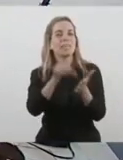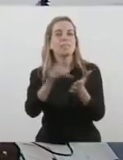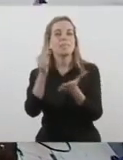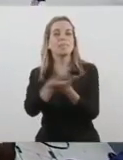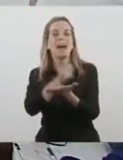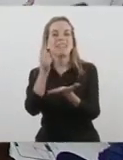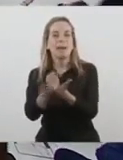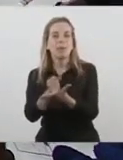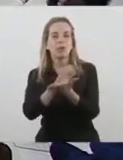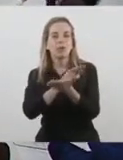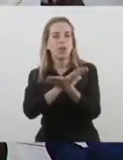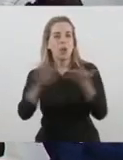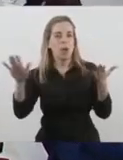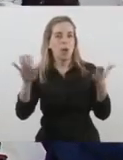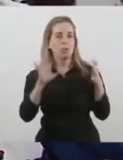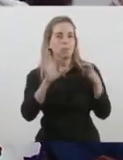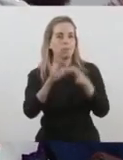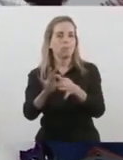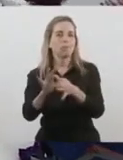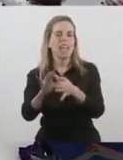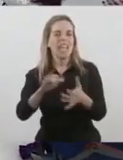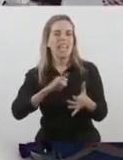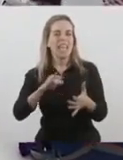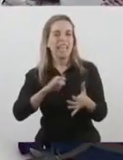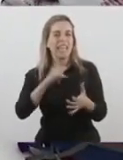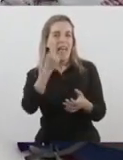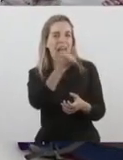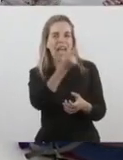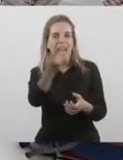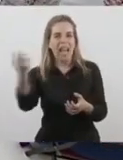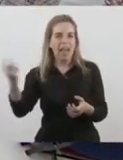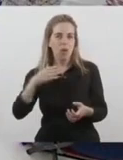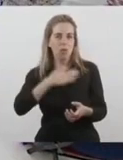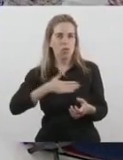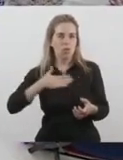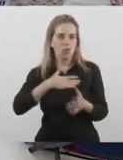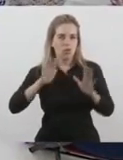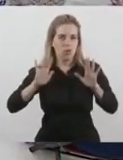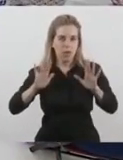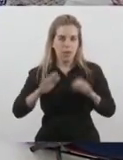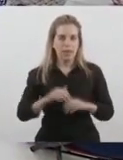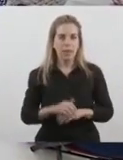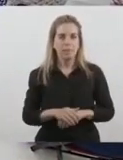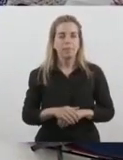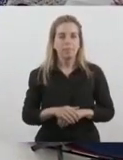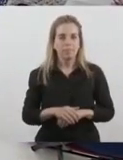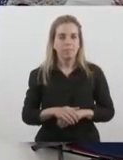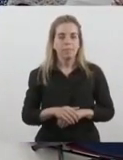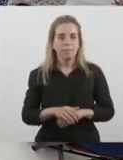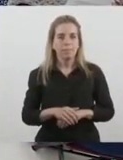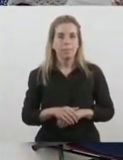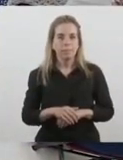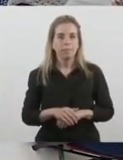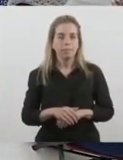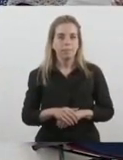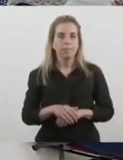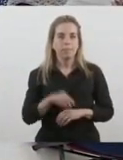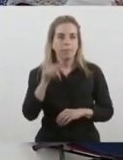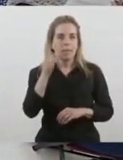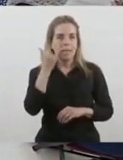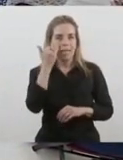identidad autopercibida de la persona que lo tramite a través de la implementación de la nomenclatura X.